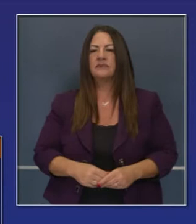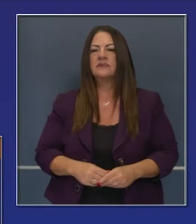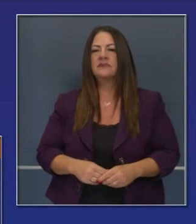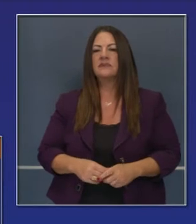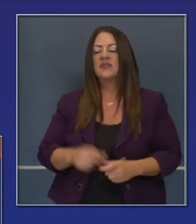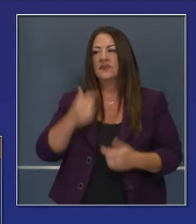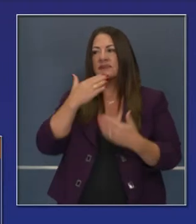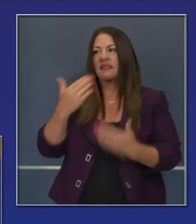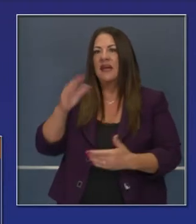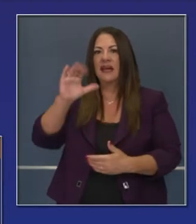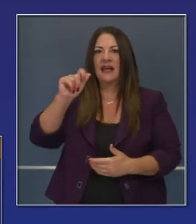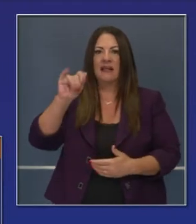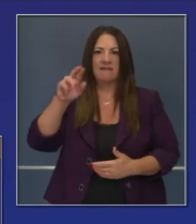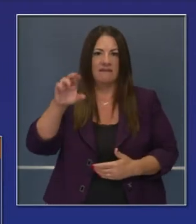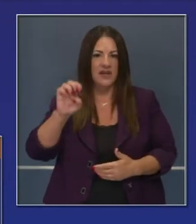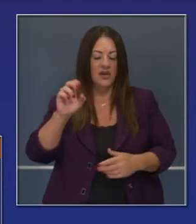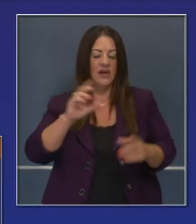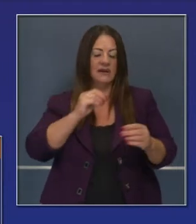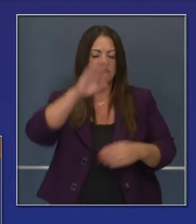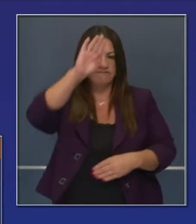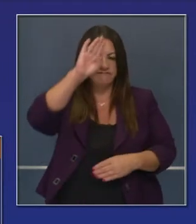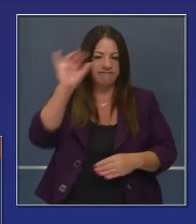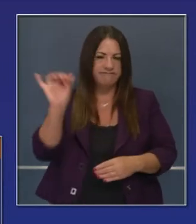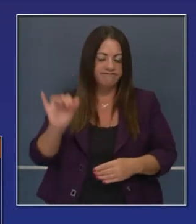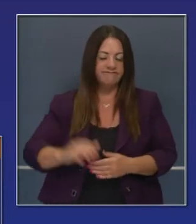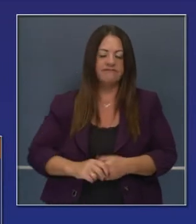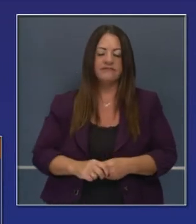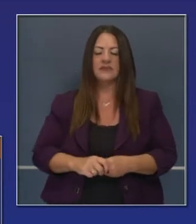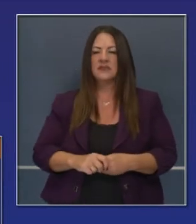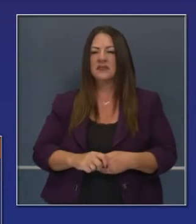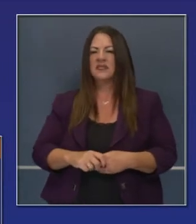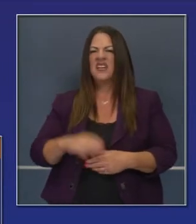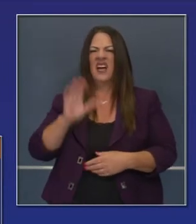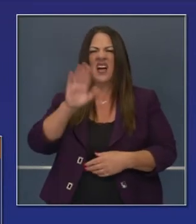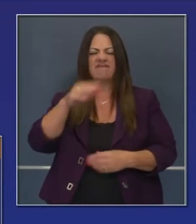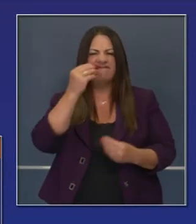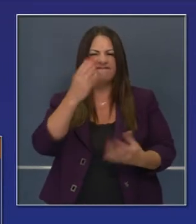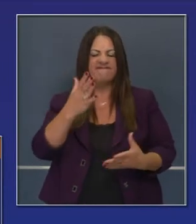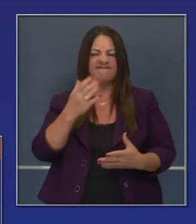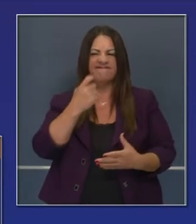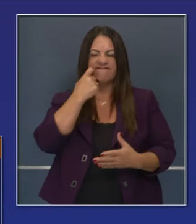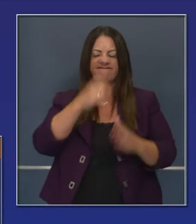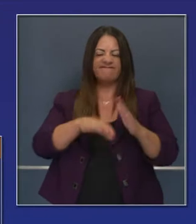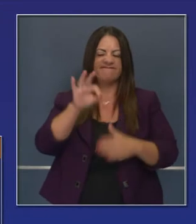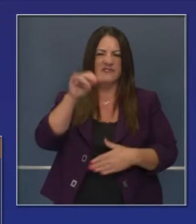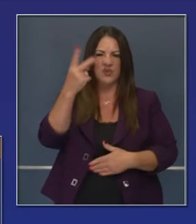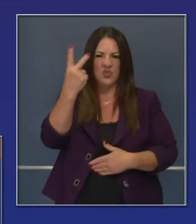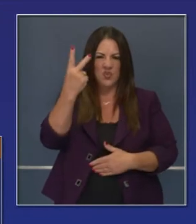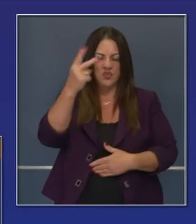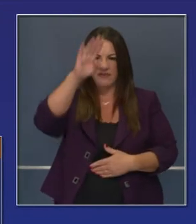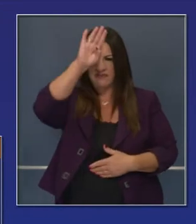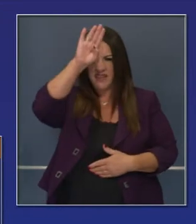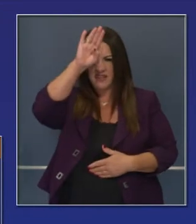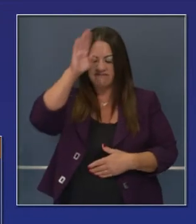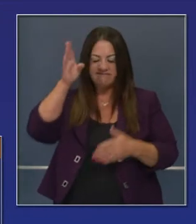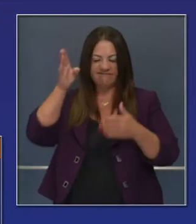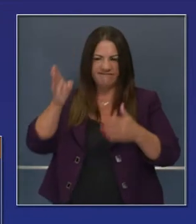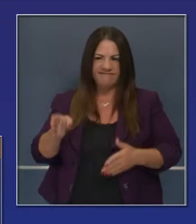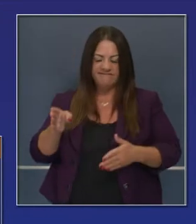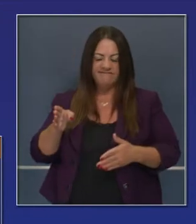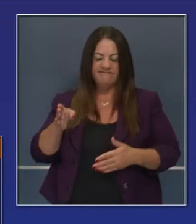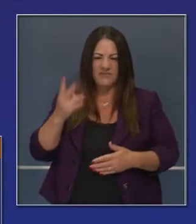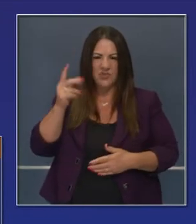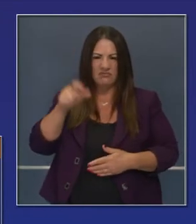También un punto de consideración y agradecimiento, un punto sombrío. Tendremos dos incendios en condición